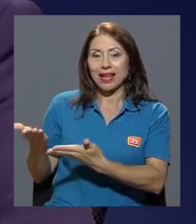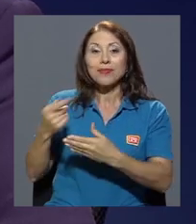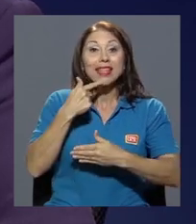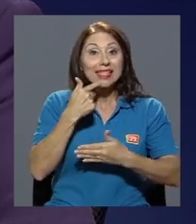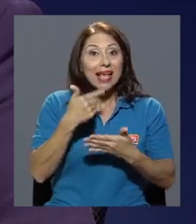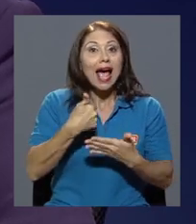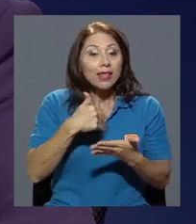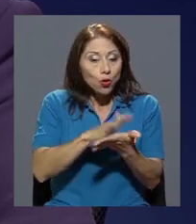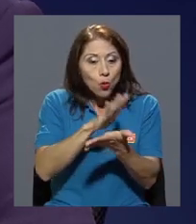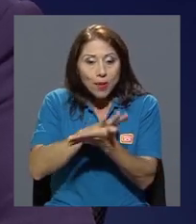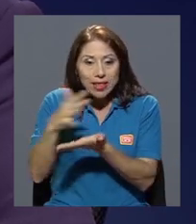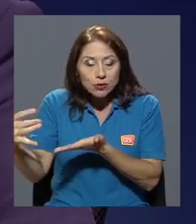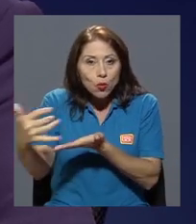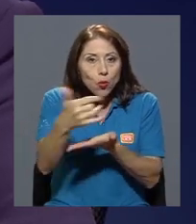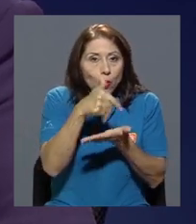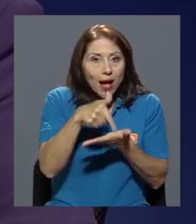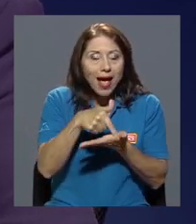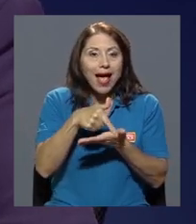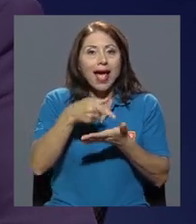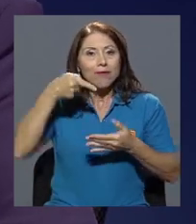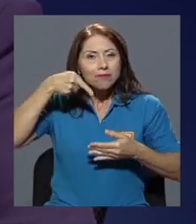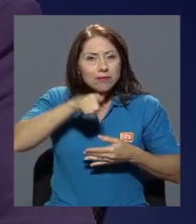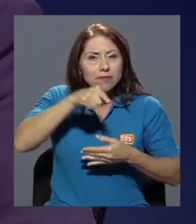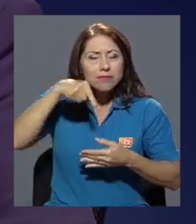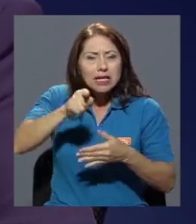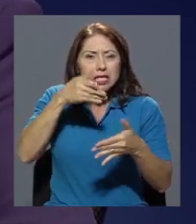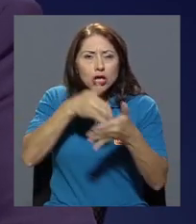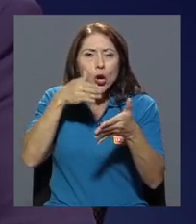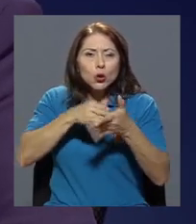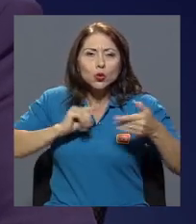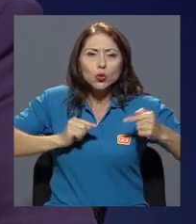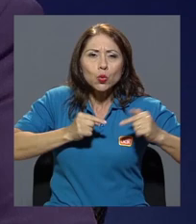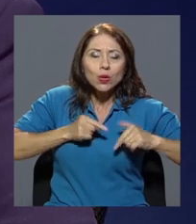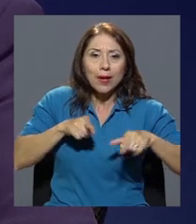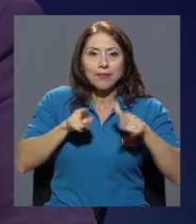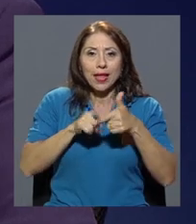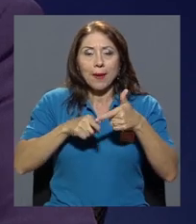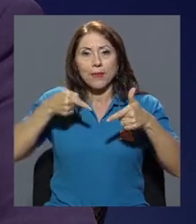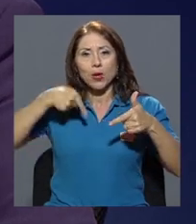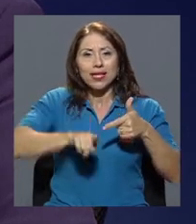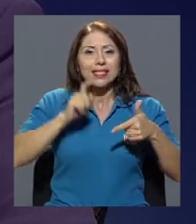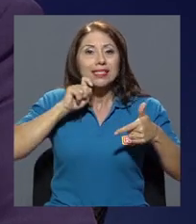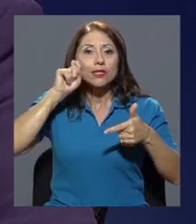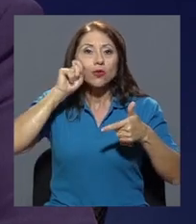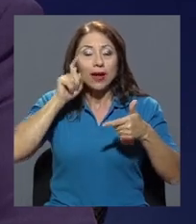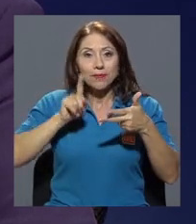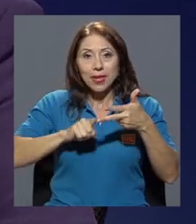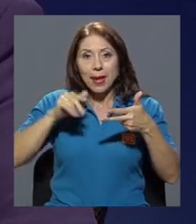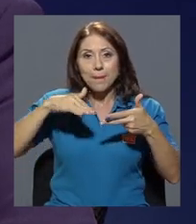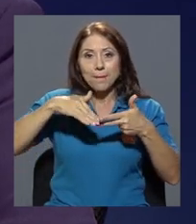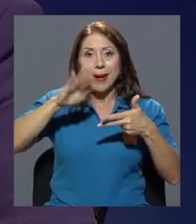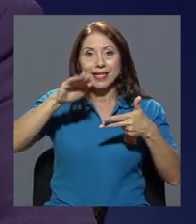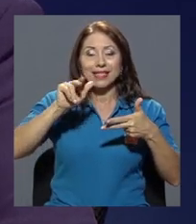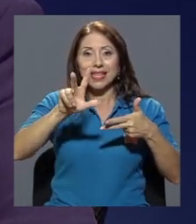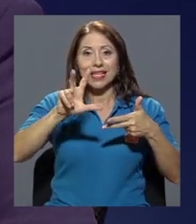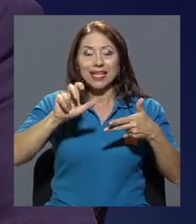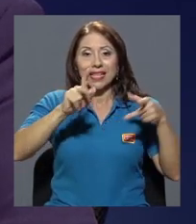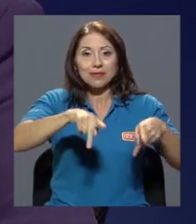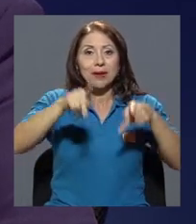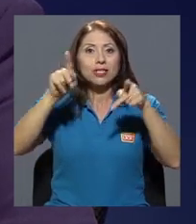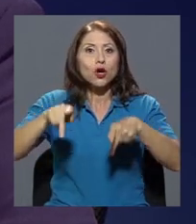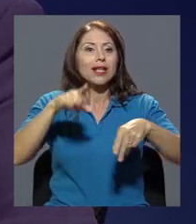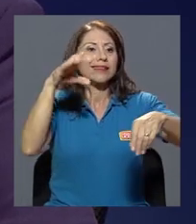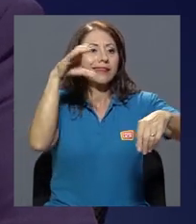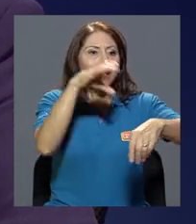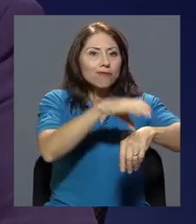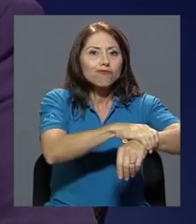sobre actos de tortura, sobre violencia sexual. Y luego algo que es gravísimo y es que más de 300 personas están siendo criminalizadas, o